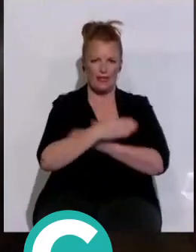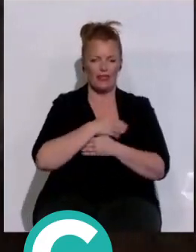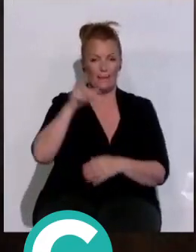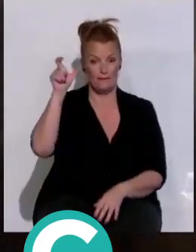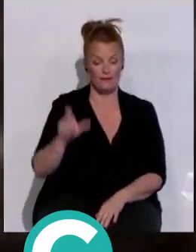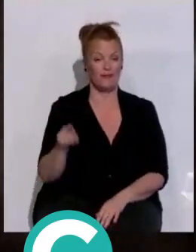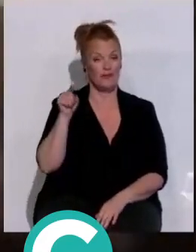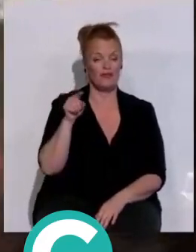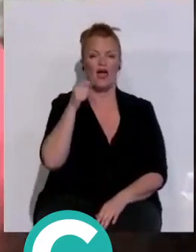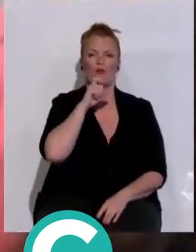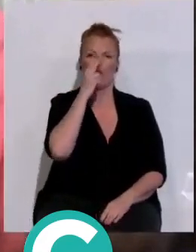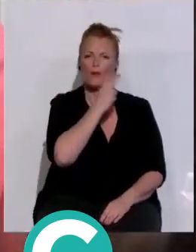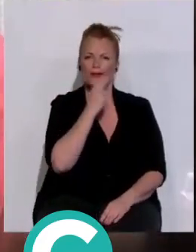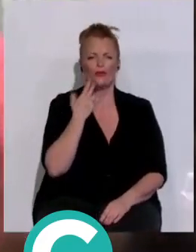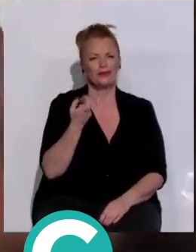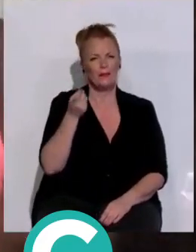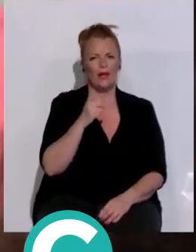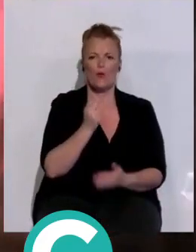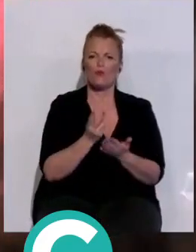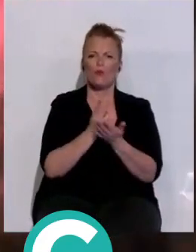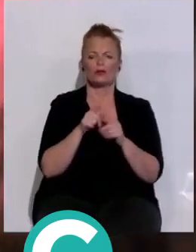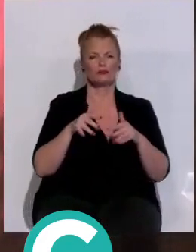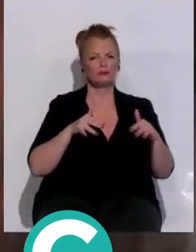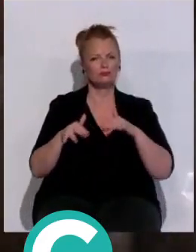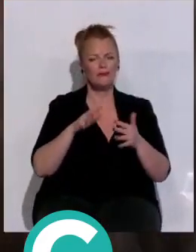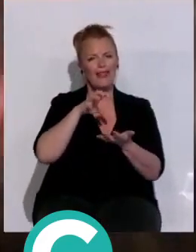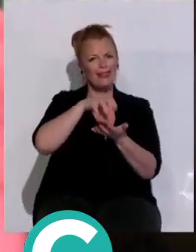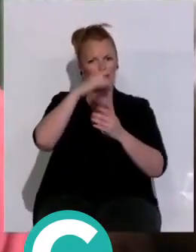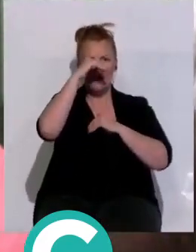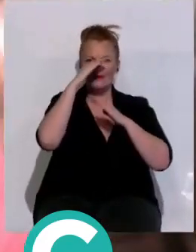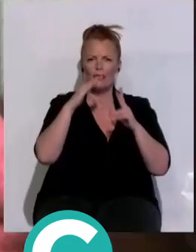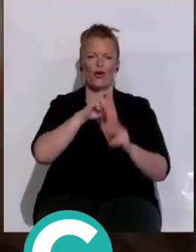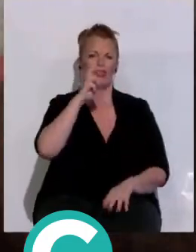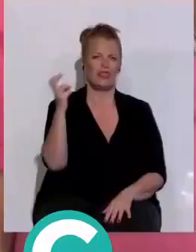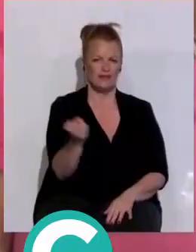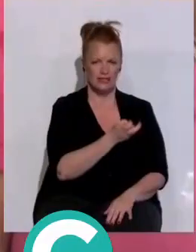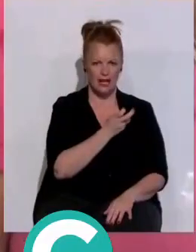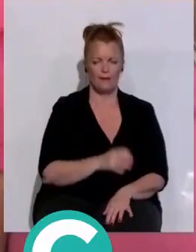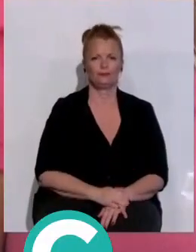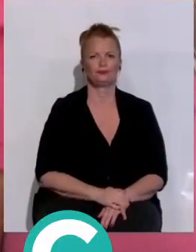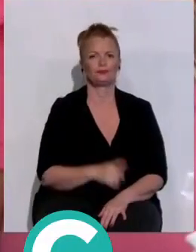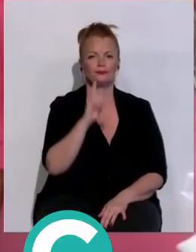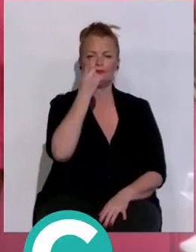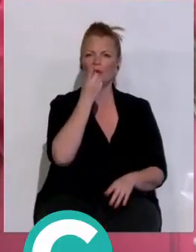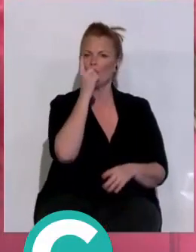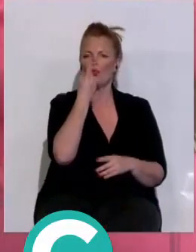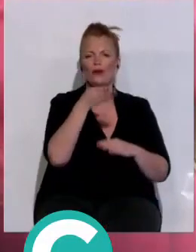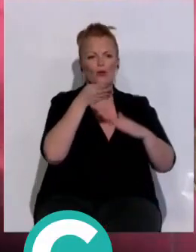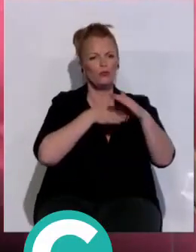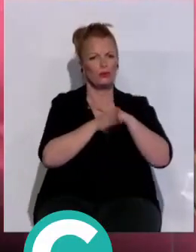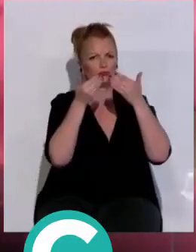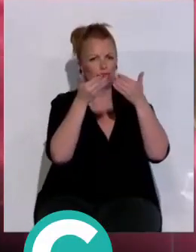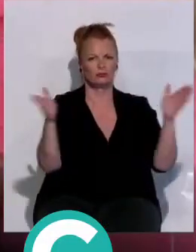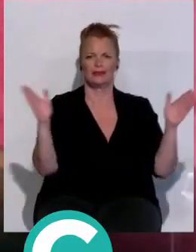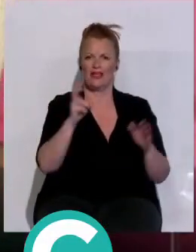de la Cruz se ha comprometido también a la puesta en marcha de un centro de atención a la diversidad. Que sea esa primera puerta de entrada, que sea un centro diverso